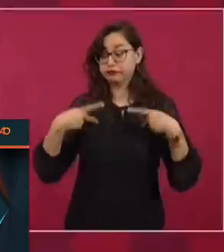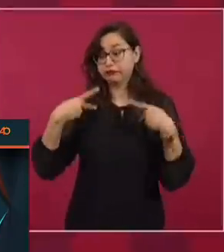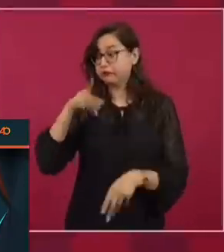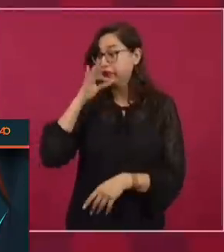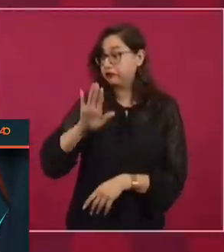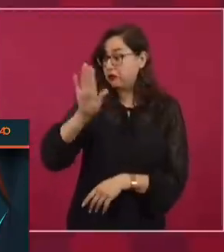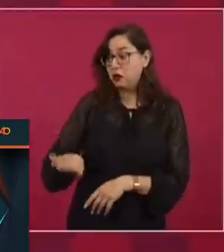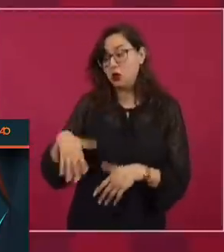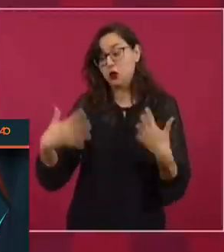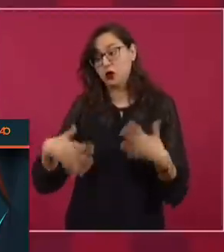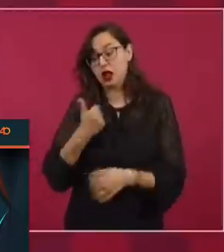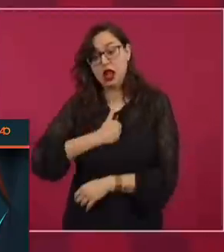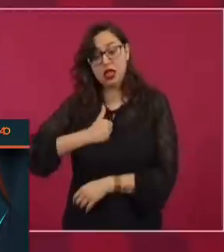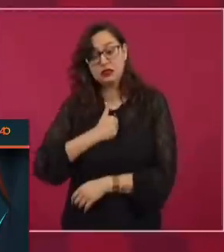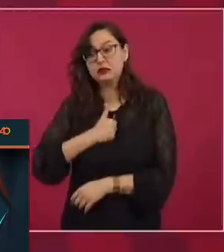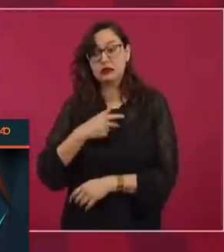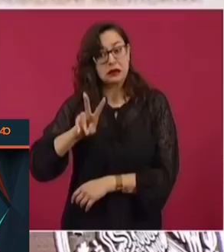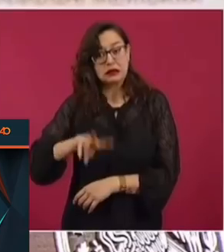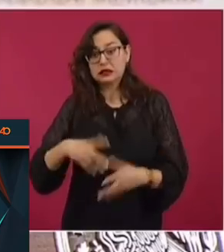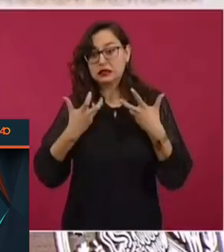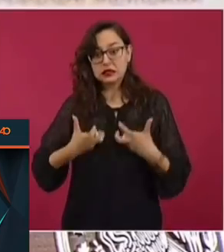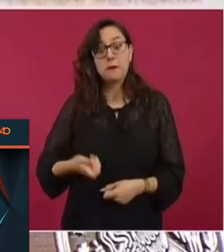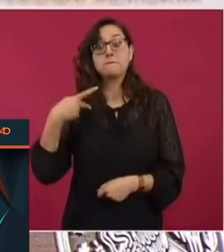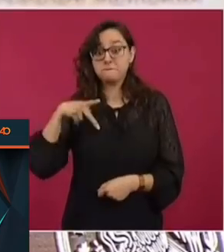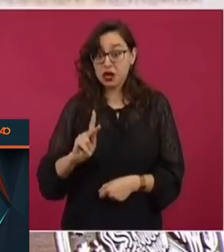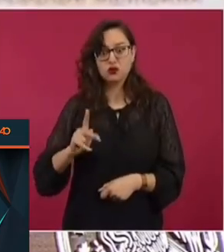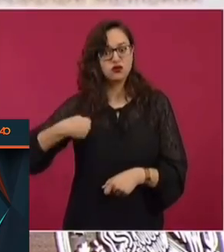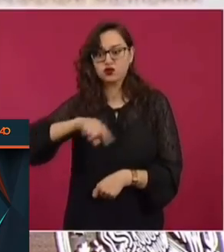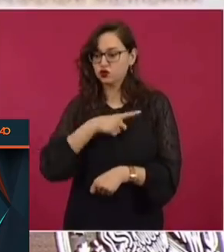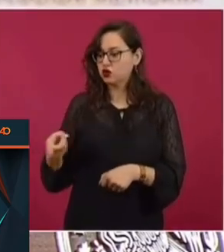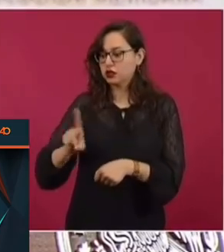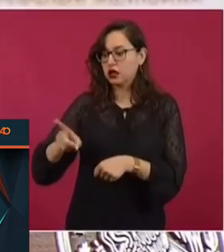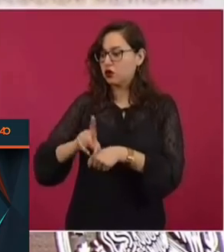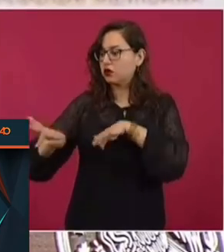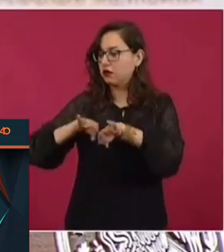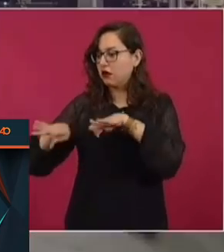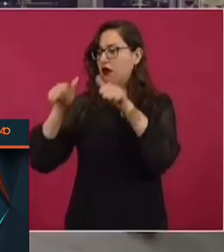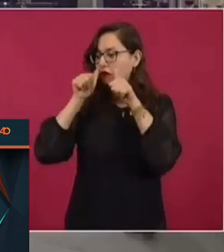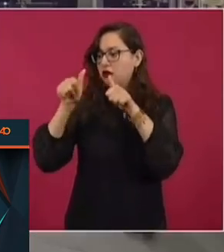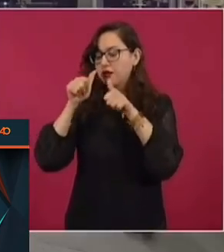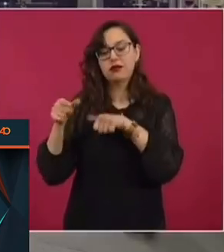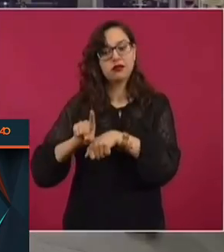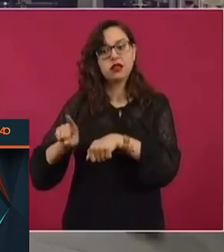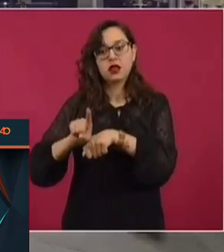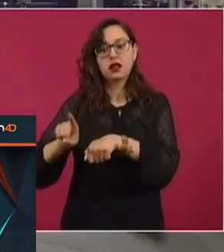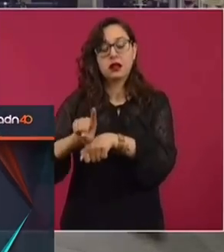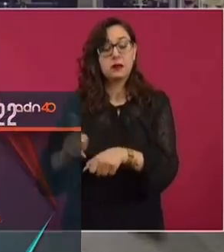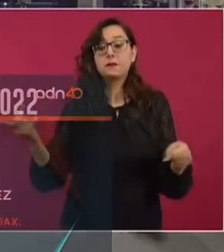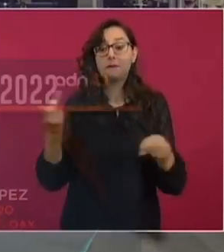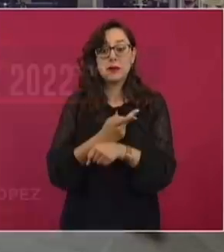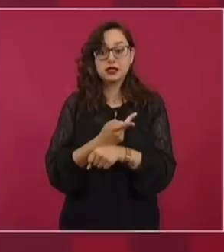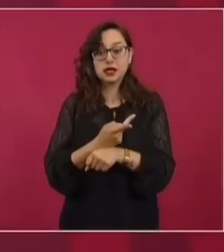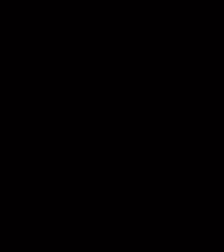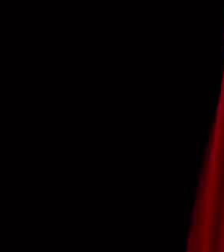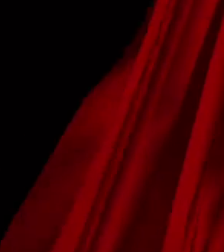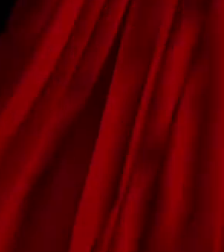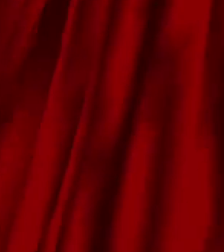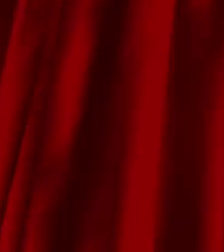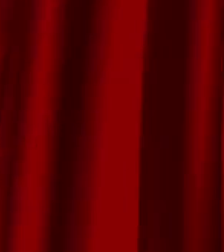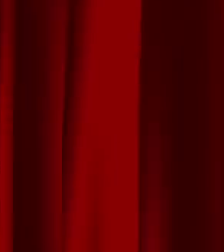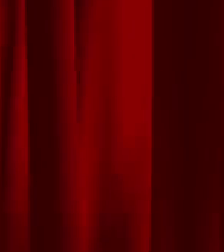Estamos atendiendo, pero te contesto de que no hay impunidad. Y que estamos trabajando todos los días para proteger a los ciudadanos. Heredamos una situación muy complicada.